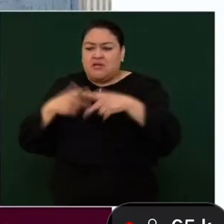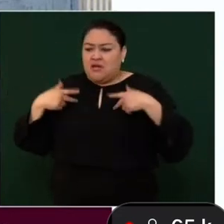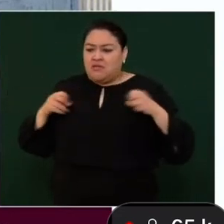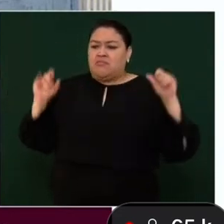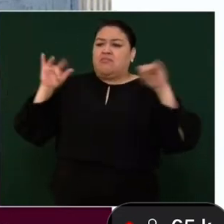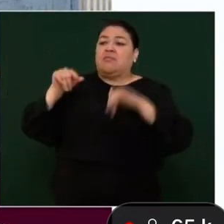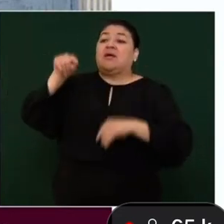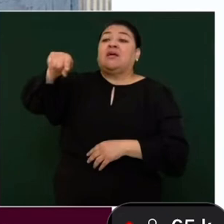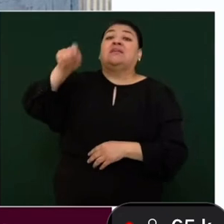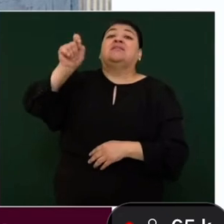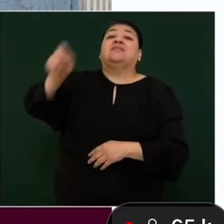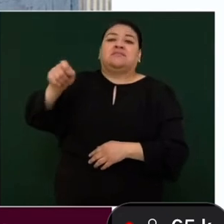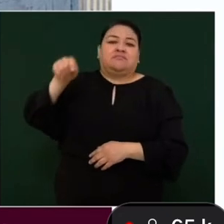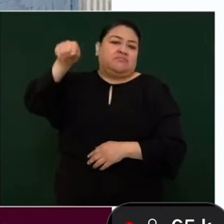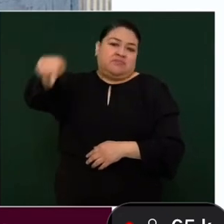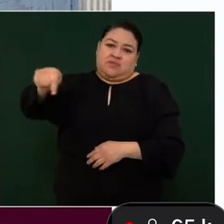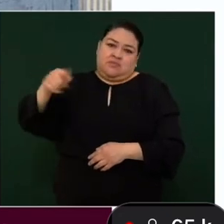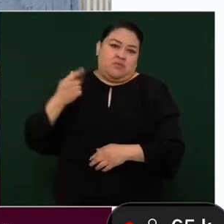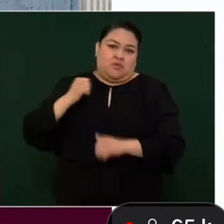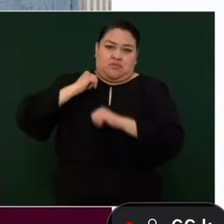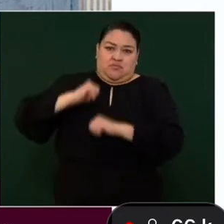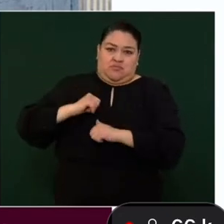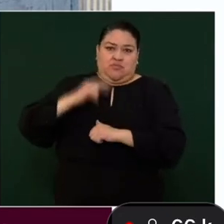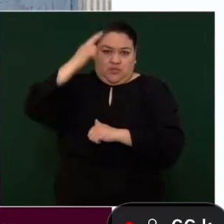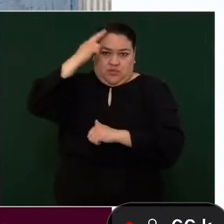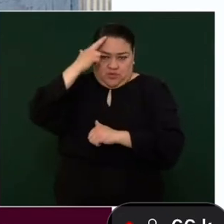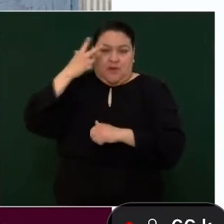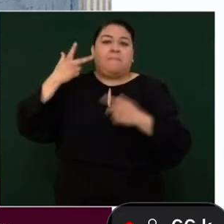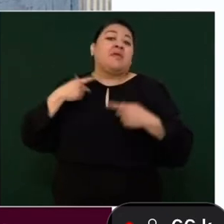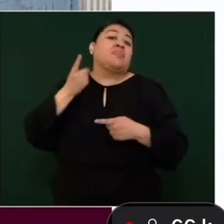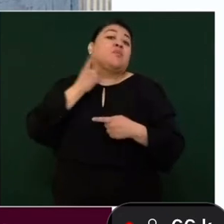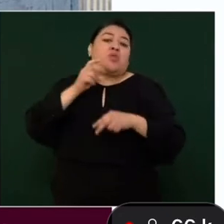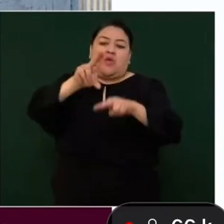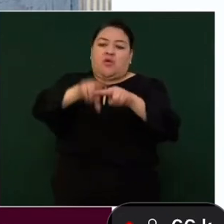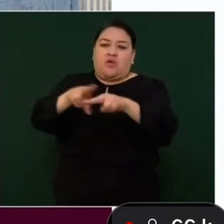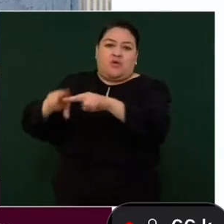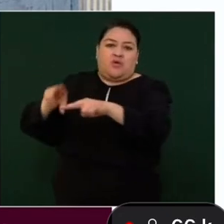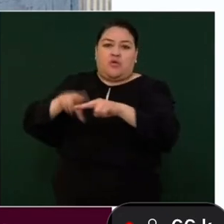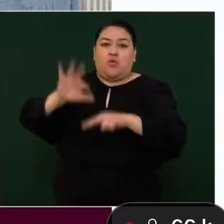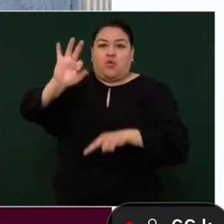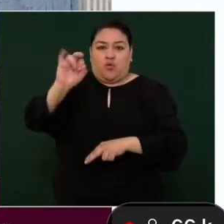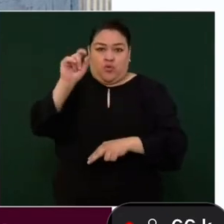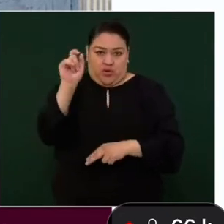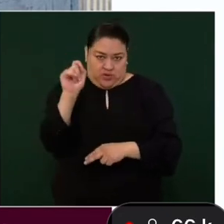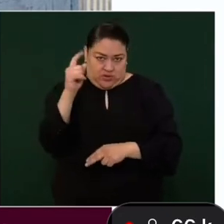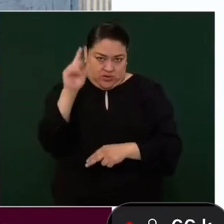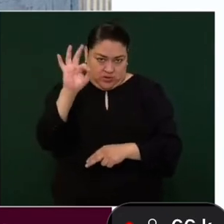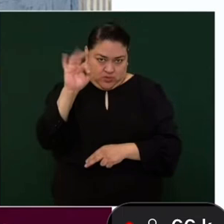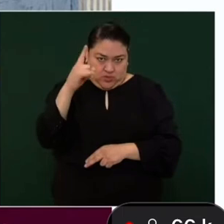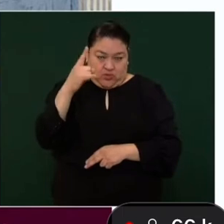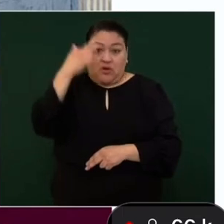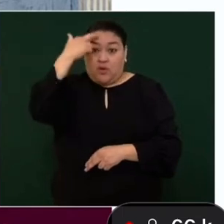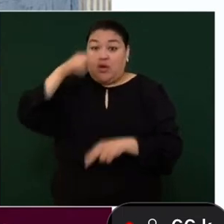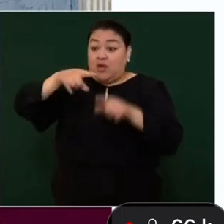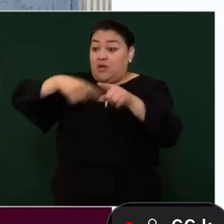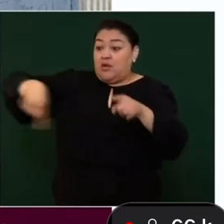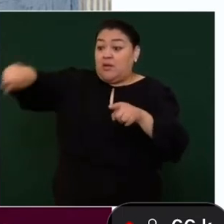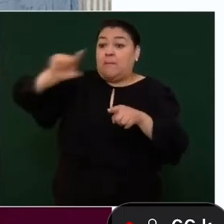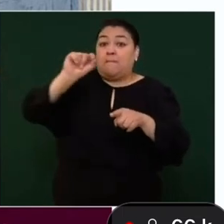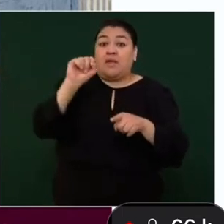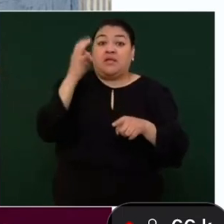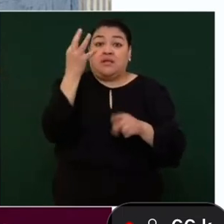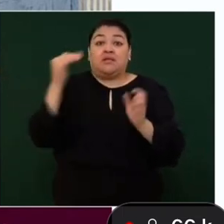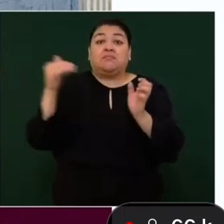representado el pueblo en los 41 legisladores. Será un inmueble de 23 mil 500 metros cuadrados y es un